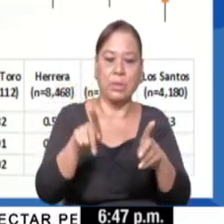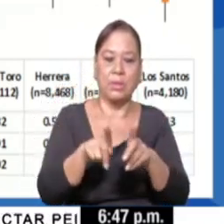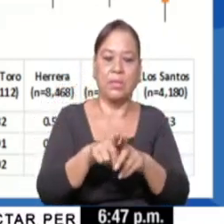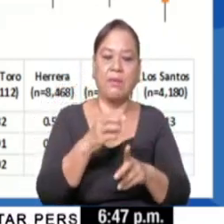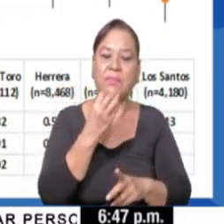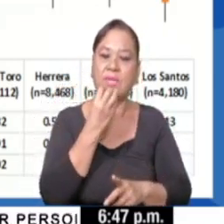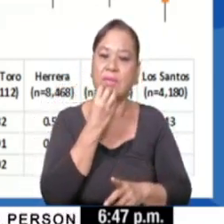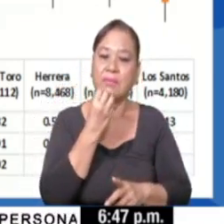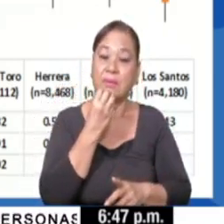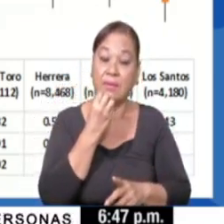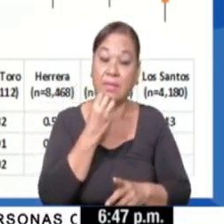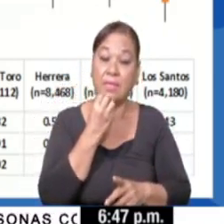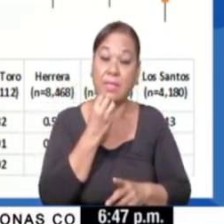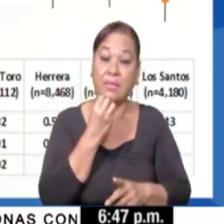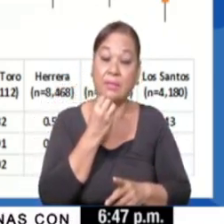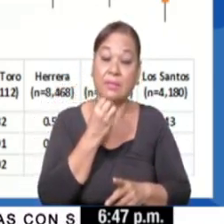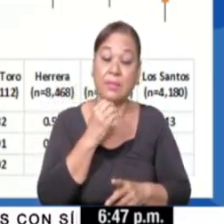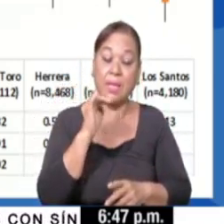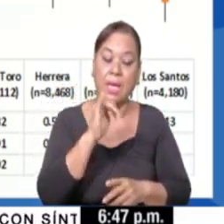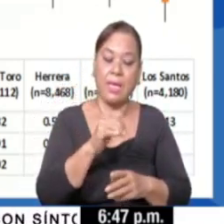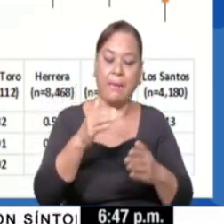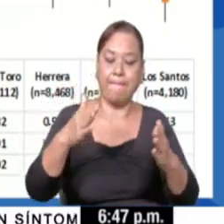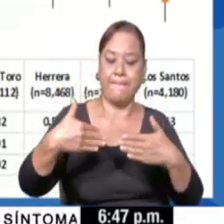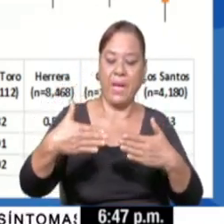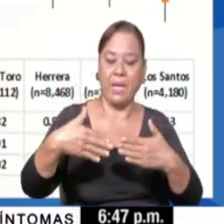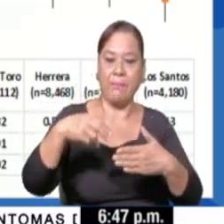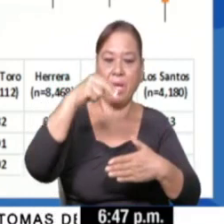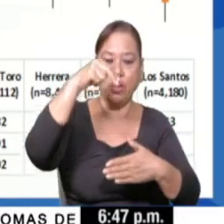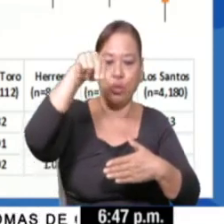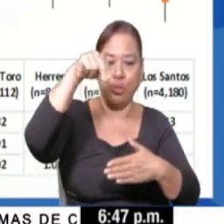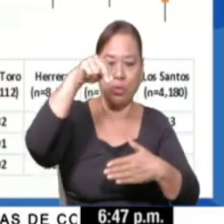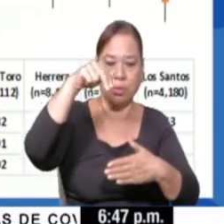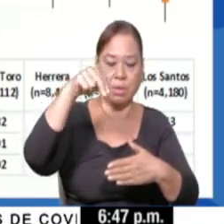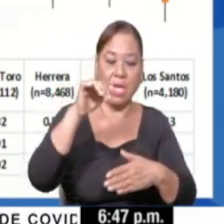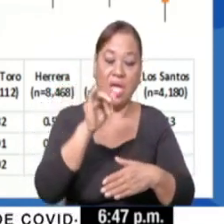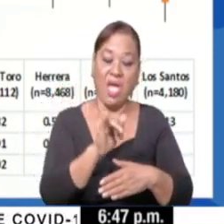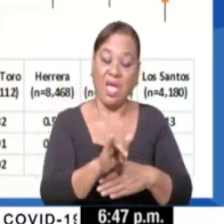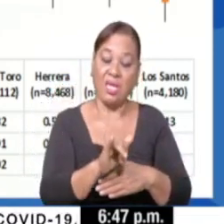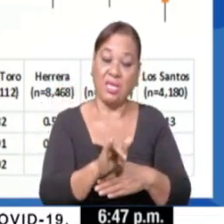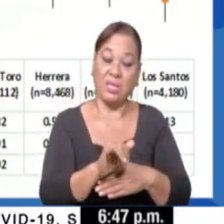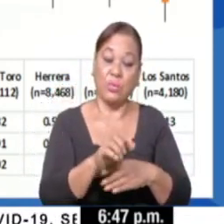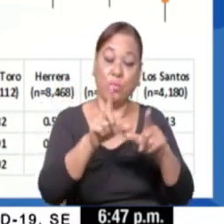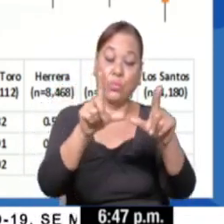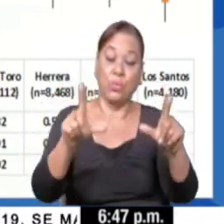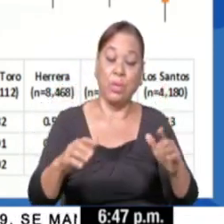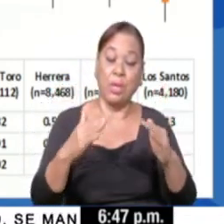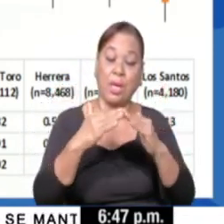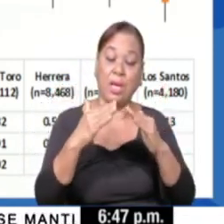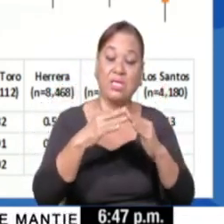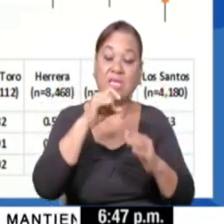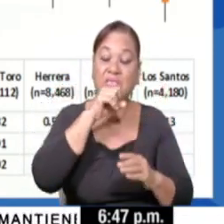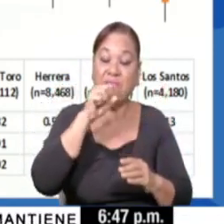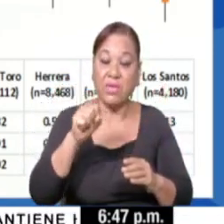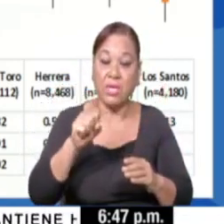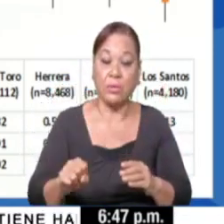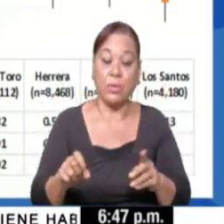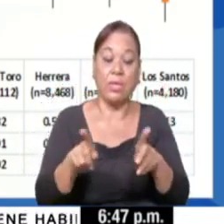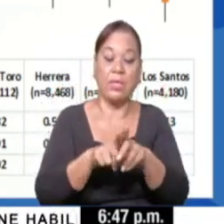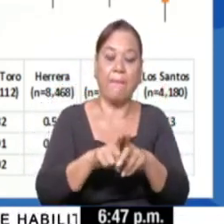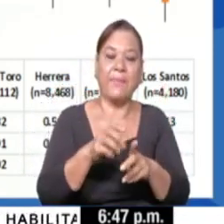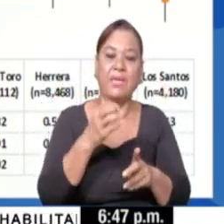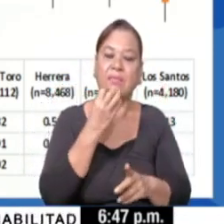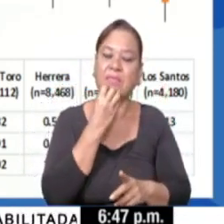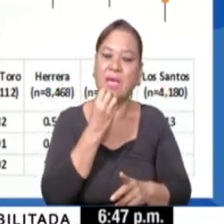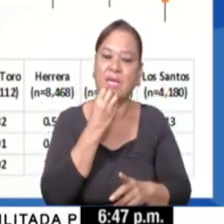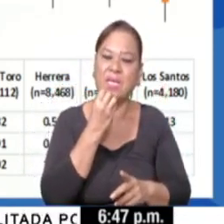establecerlo, pues, como vemos en Panamá Norte, el brote es un asilo, y en Darien, pues, por la cantidad de pacientes